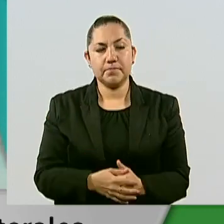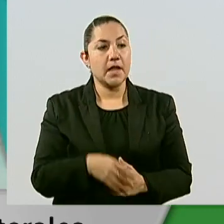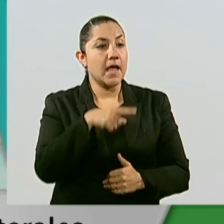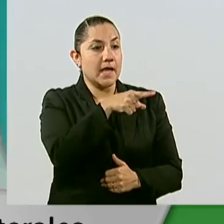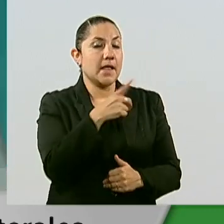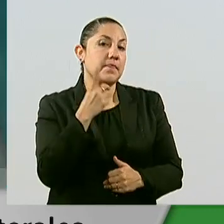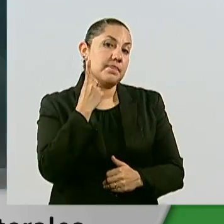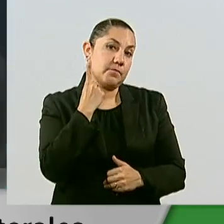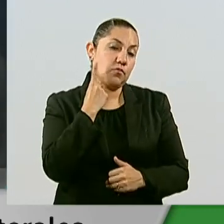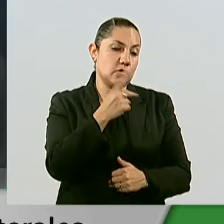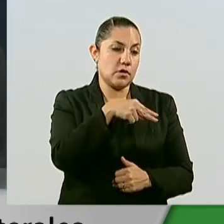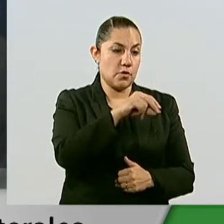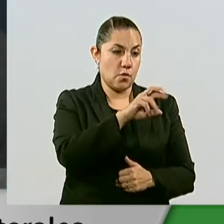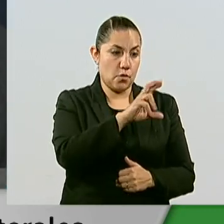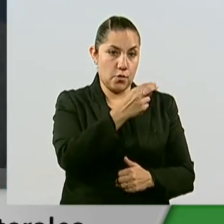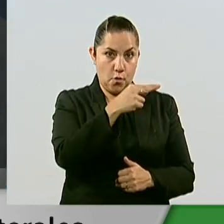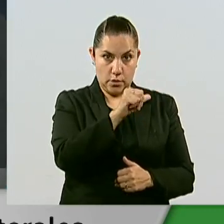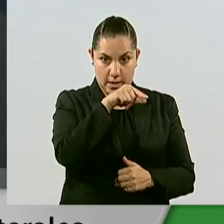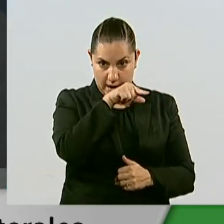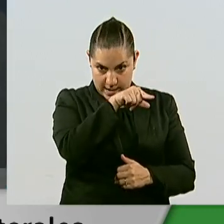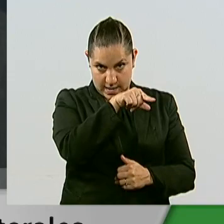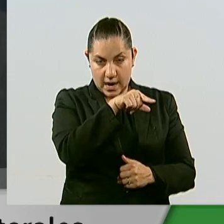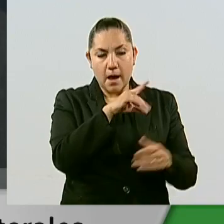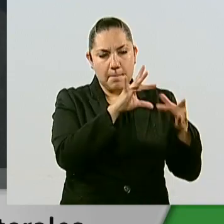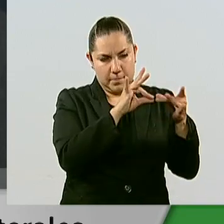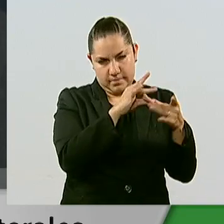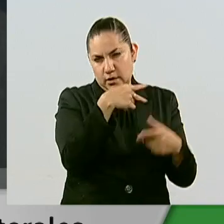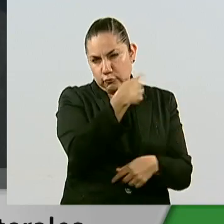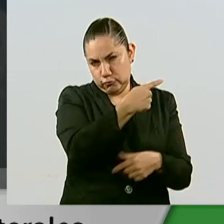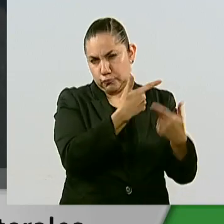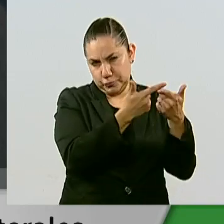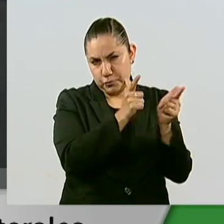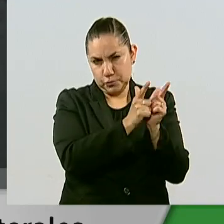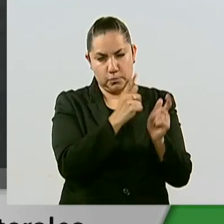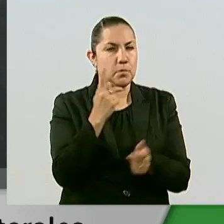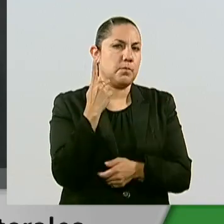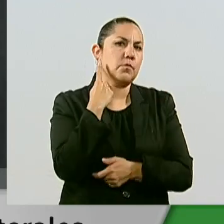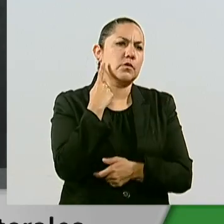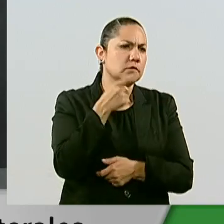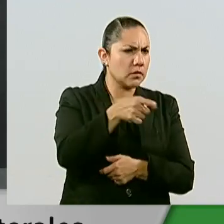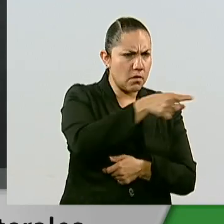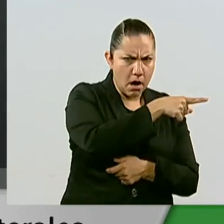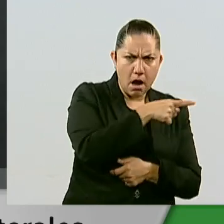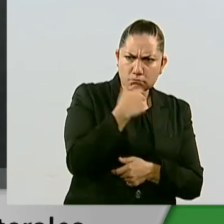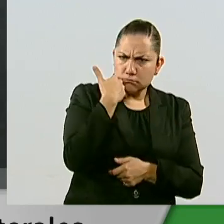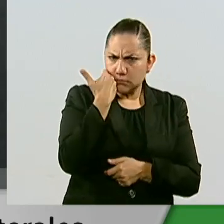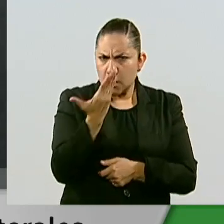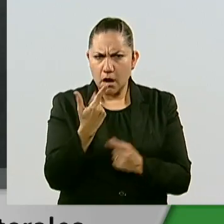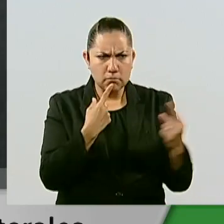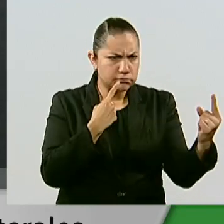refrendó la disposición de su grupo parlamentario para lograr cambios en las instituciones electorales.